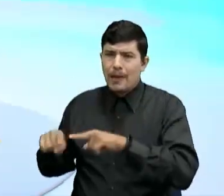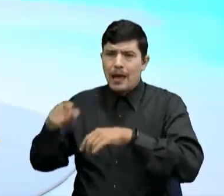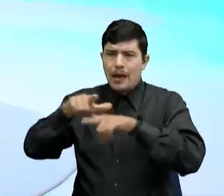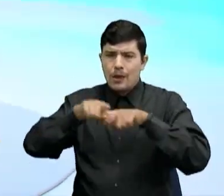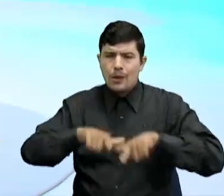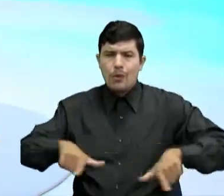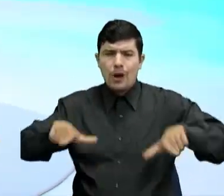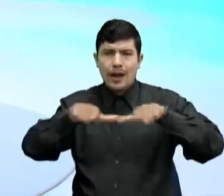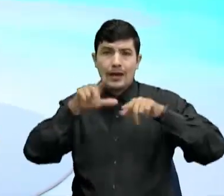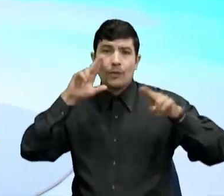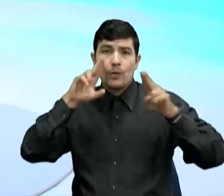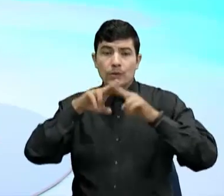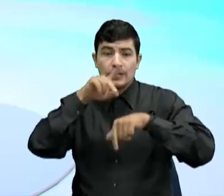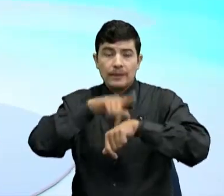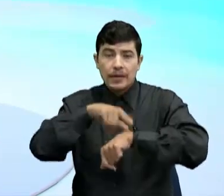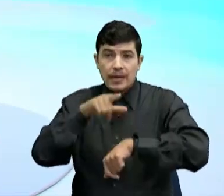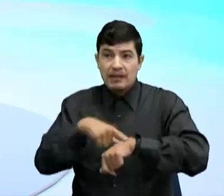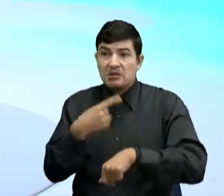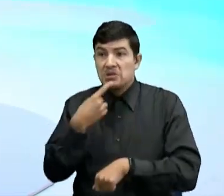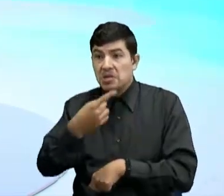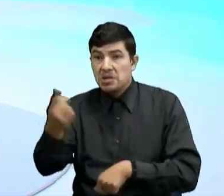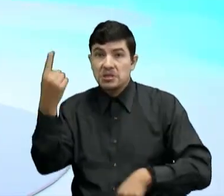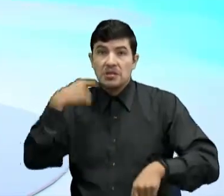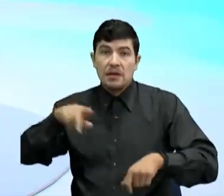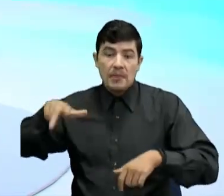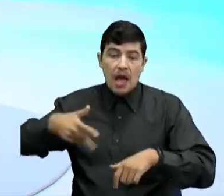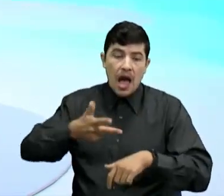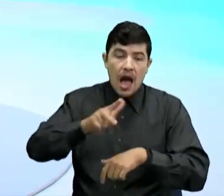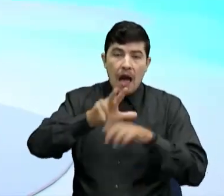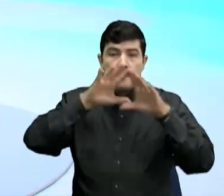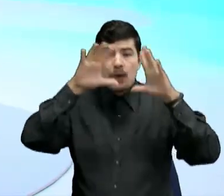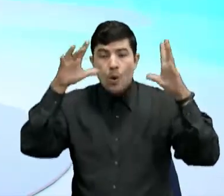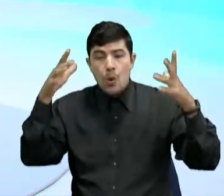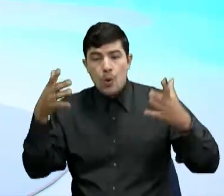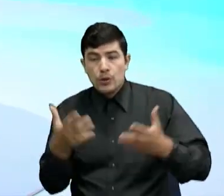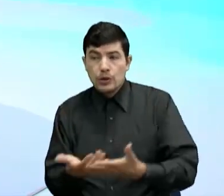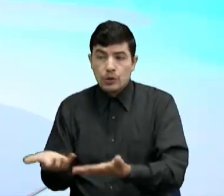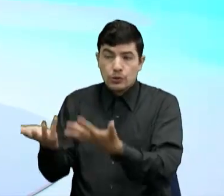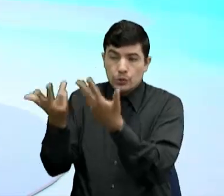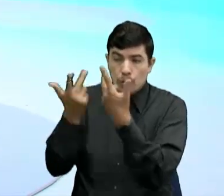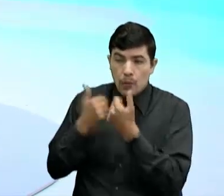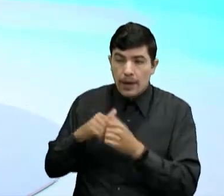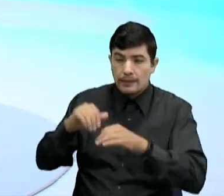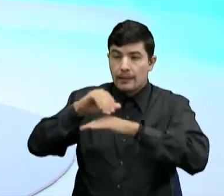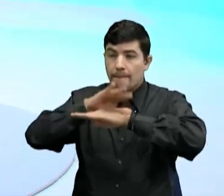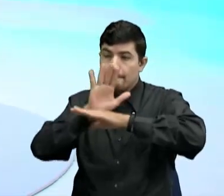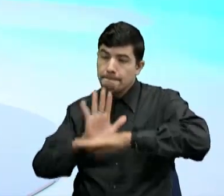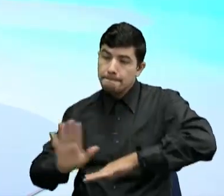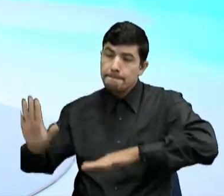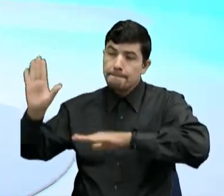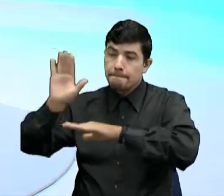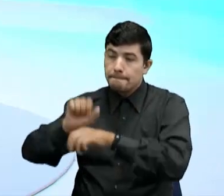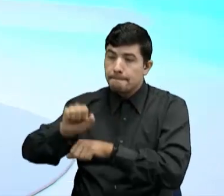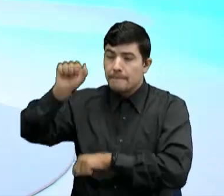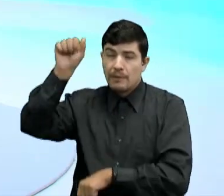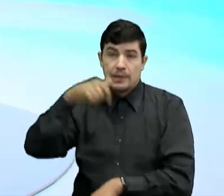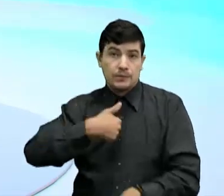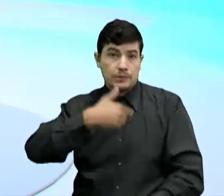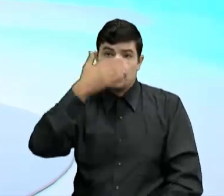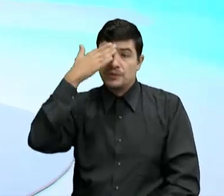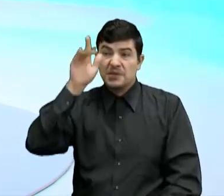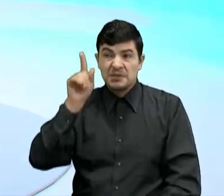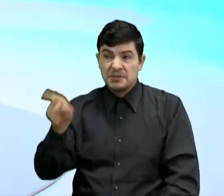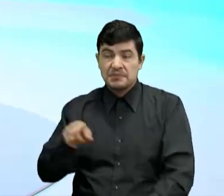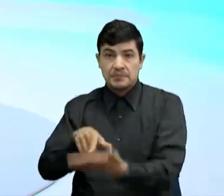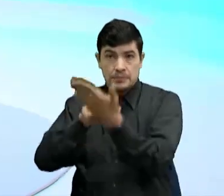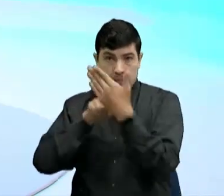Y yo no sé Ellos dijeron Que se iban a viajar Por el mundo Que nos iban a hablar Sobre los mapas Yo no sé Qué será lo que nos van a mostrar ¿Me acompaña